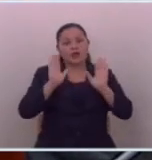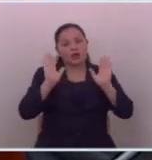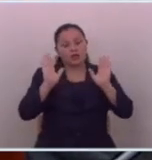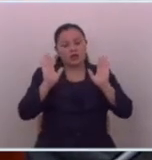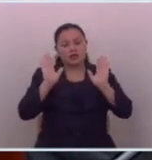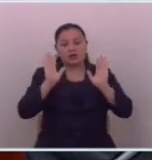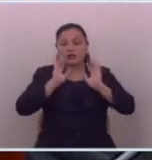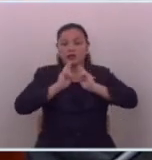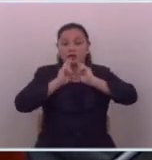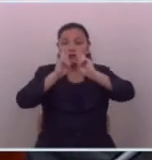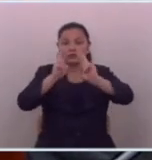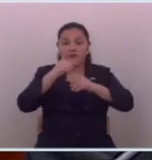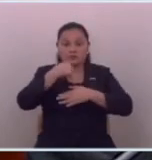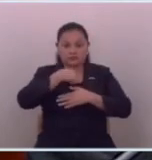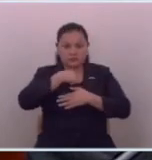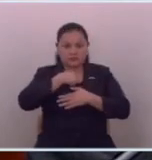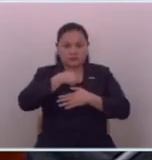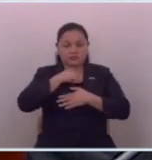si uno les responde